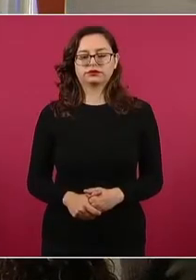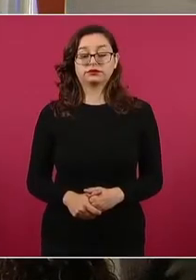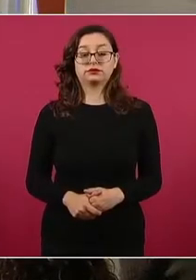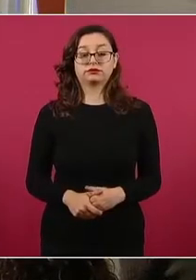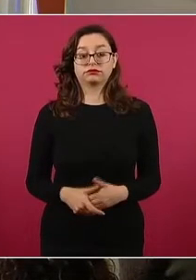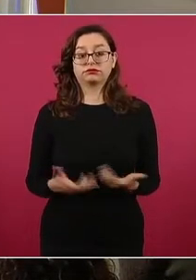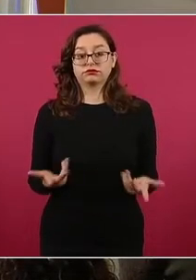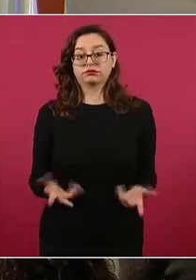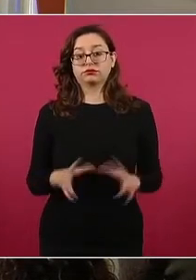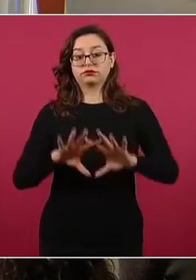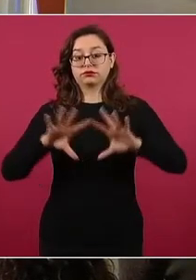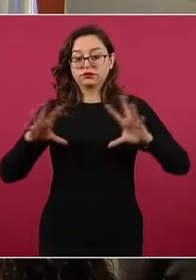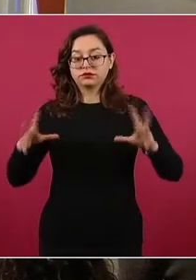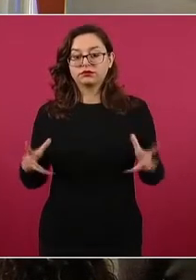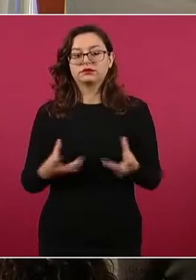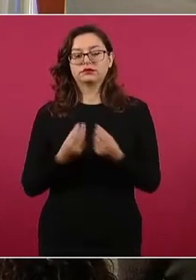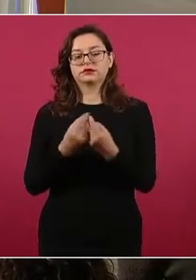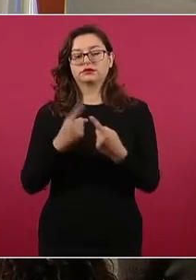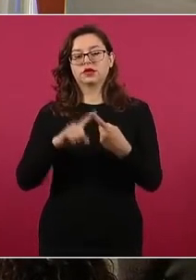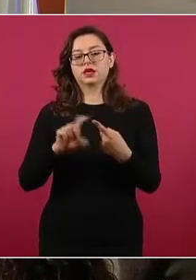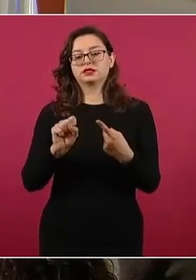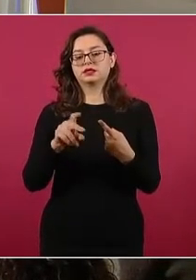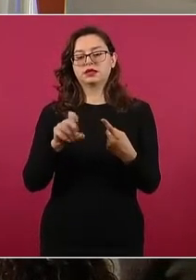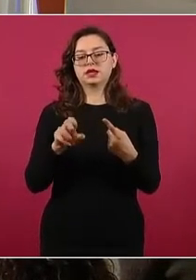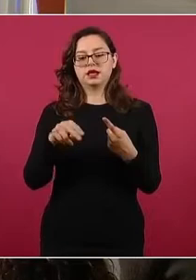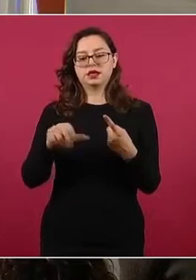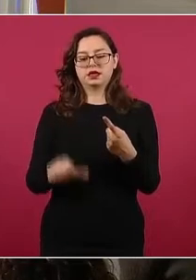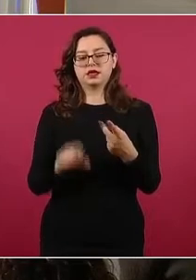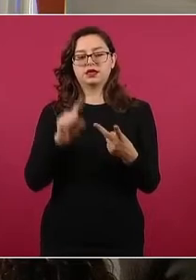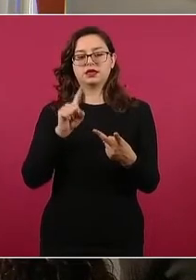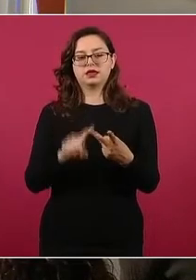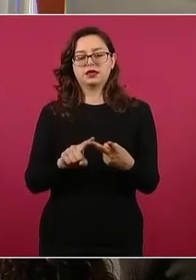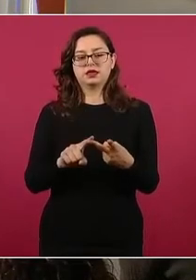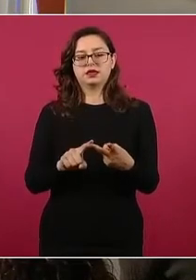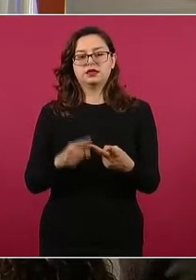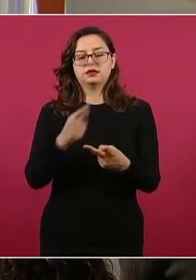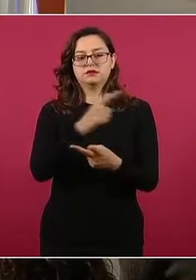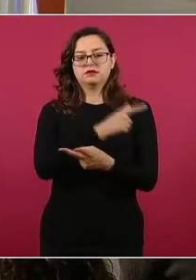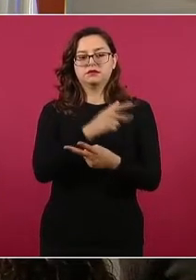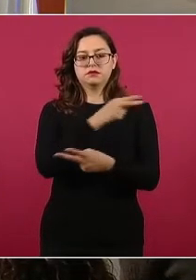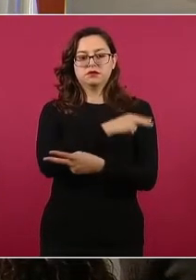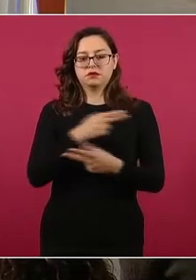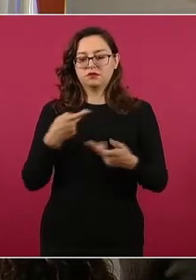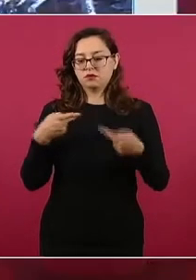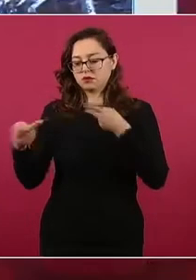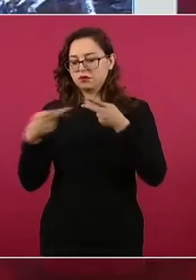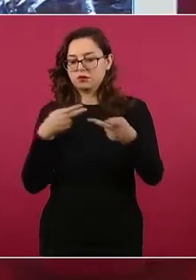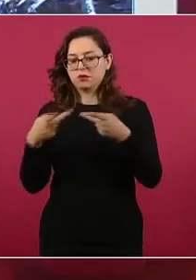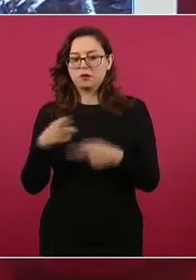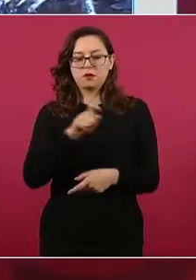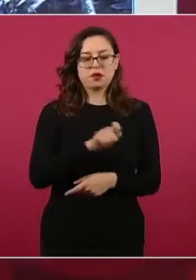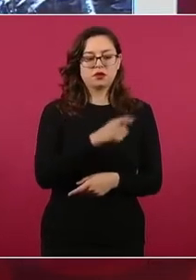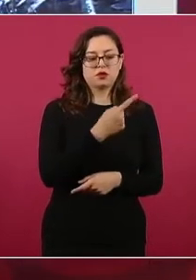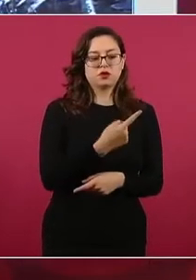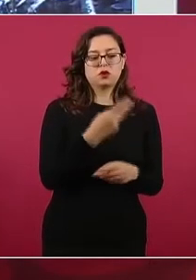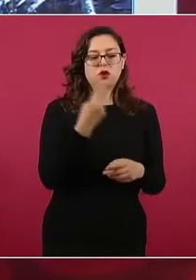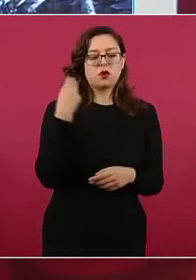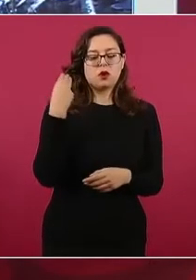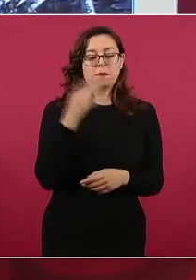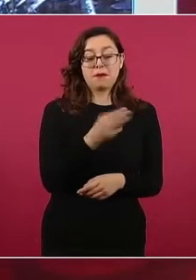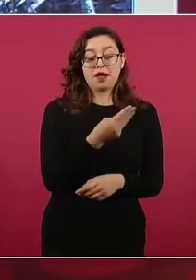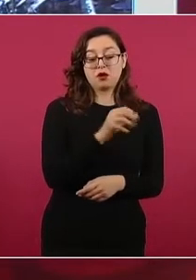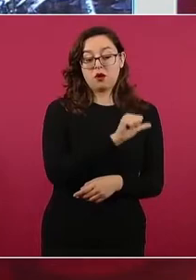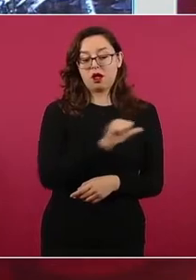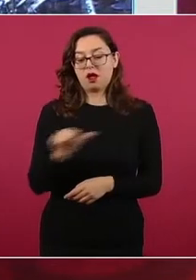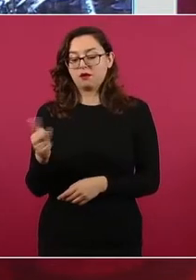que la Secretaría de la Defensa Nacional, el Ejército Mexicano, ha desarrollado entre el 21 de mayo al 25 de